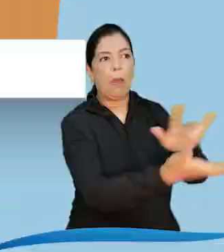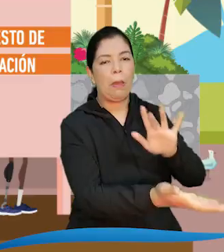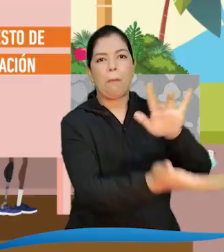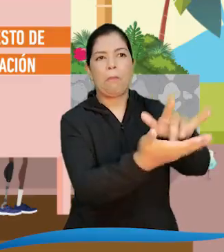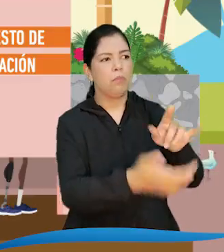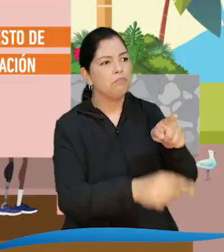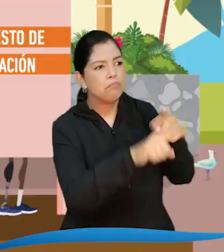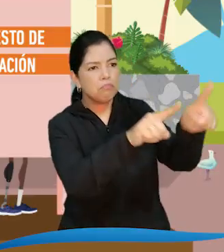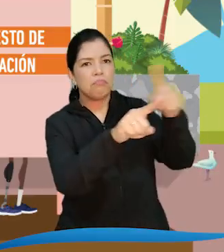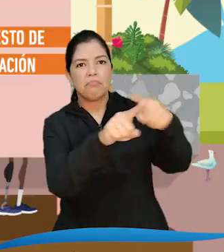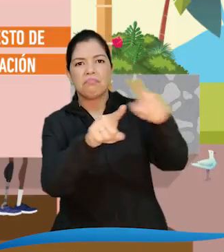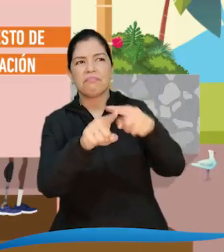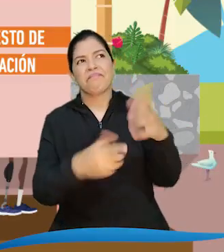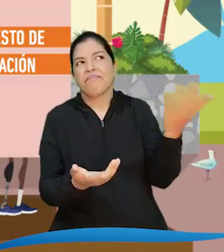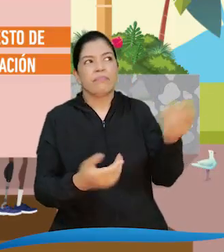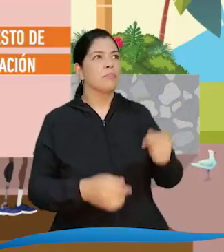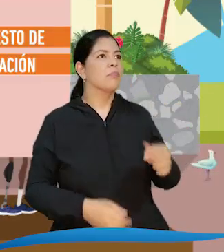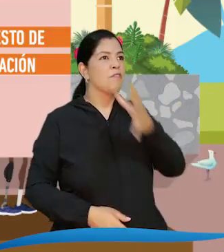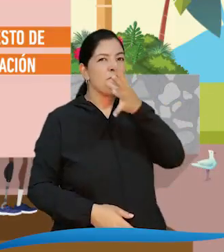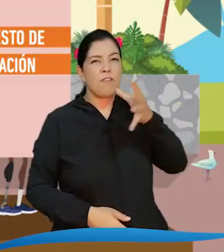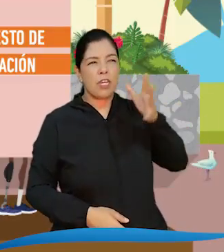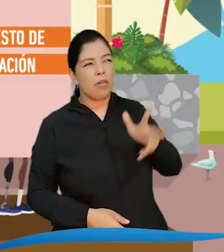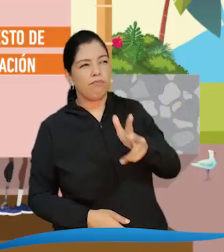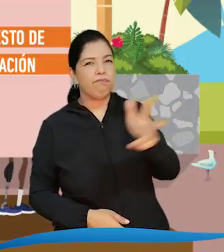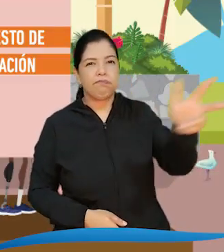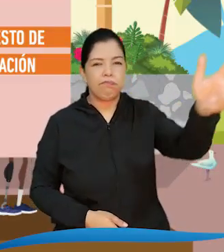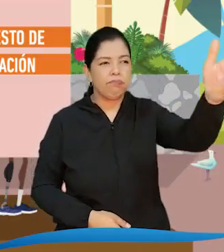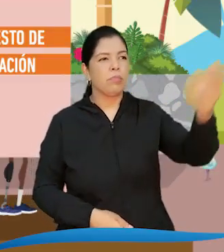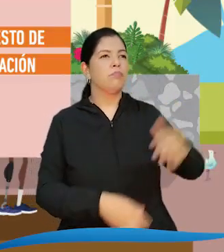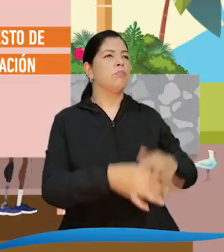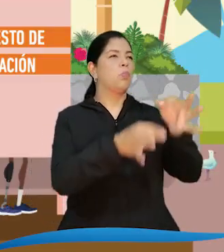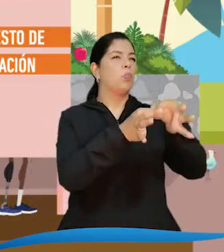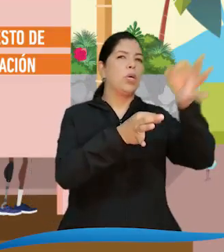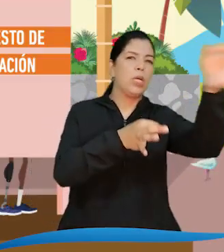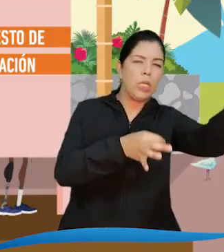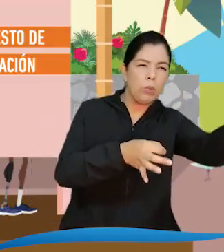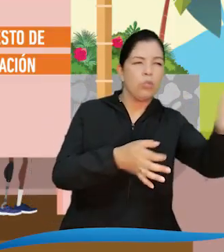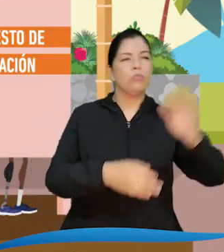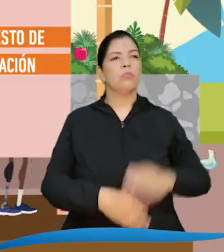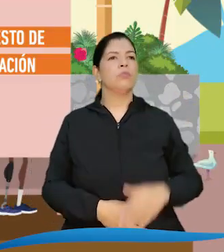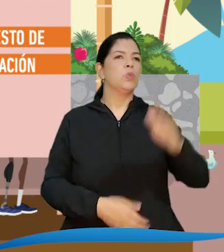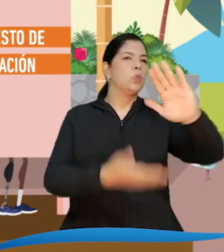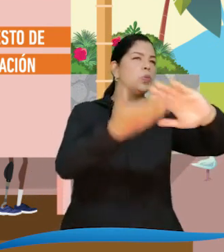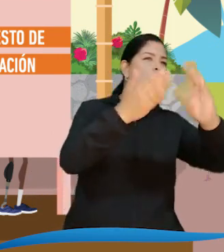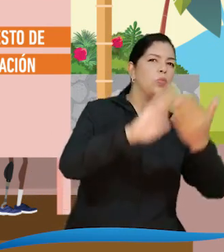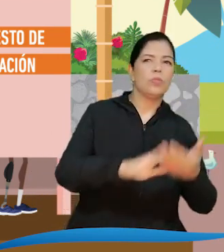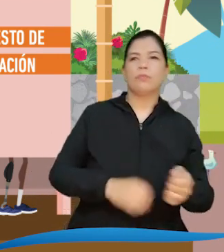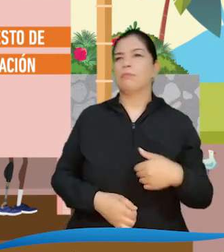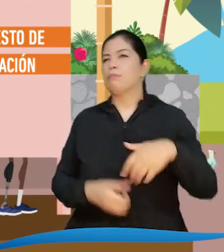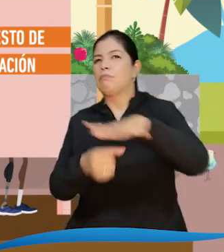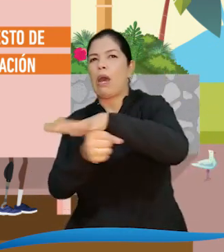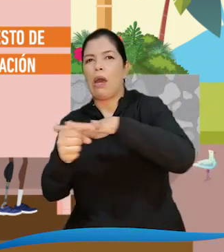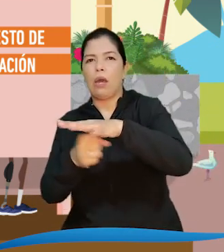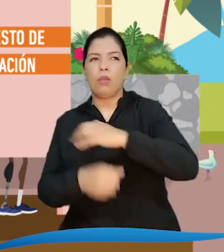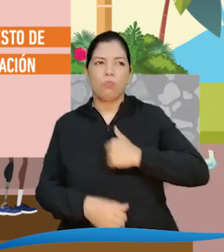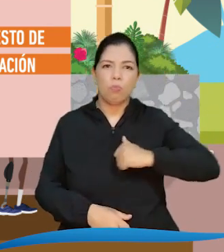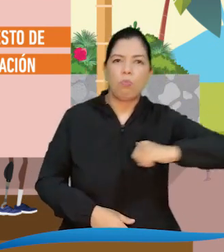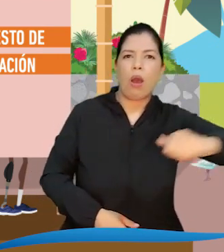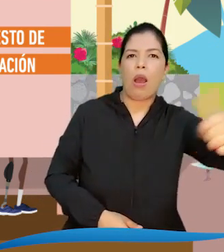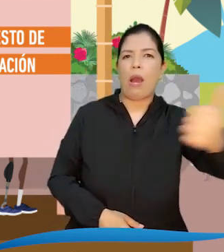proceso Por ejemplo, a veredas, corregimientos, inspecciones, comunas y barrios, entre otros